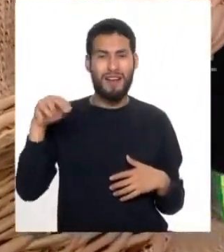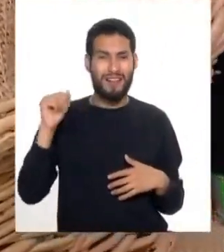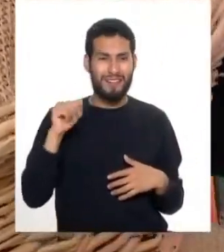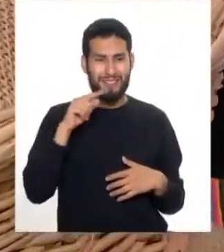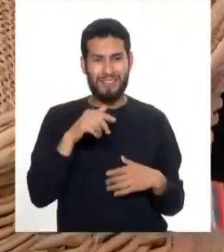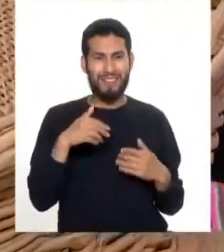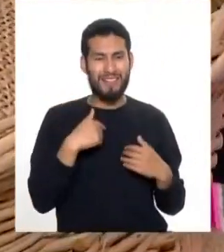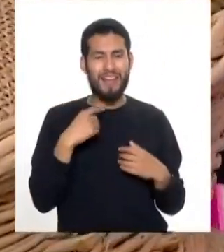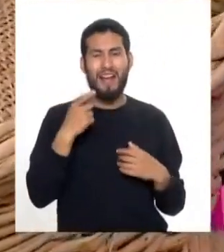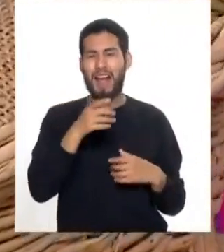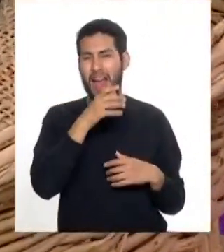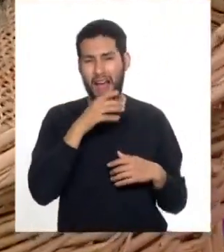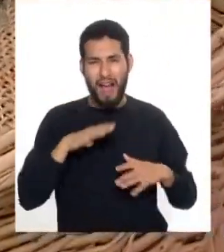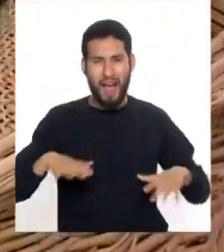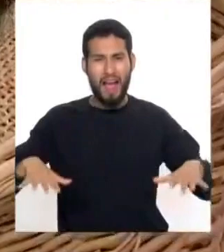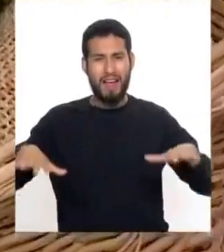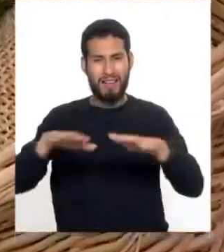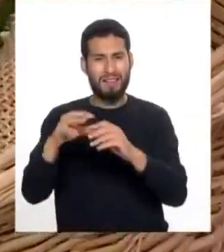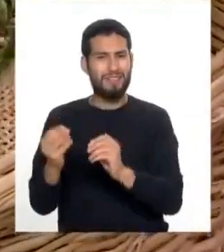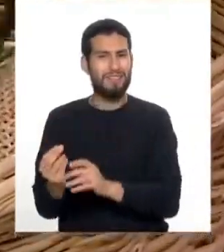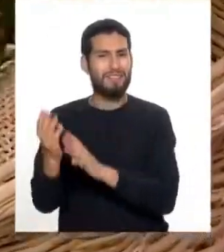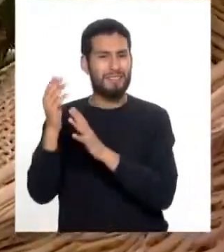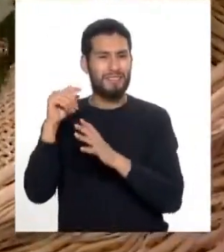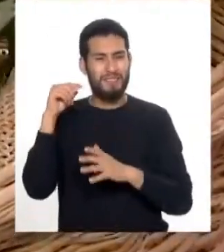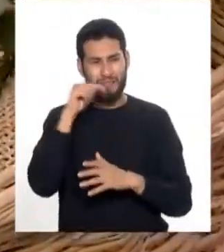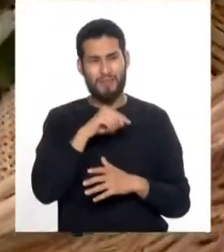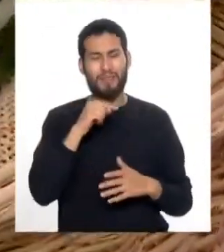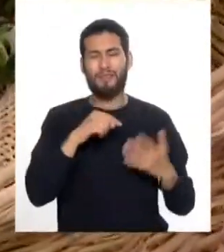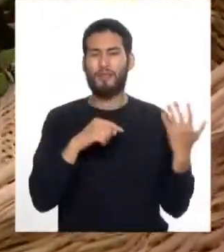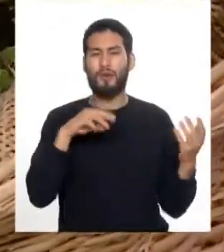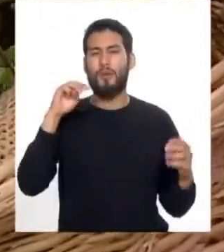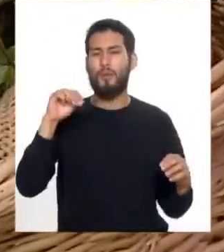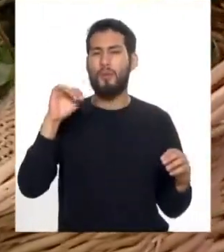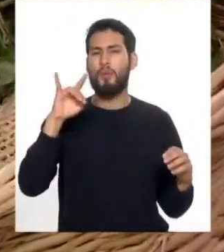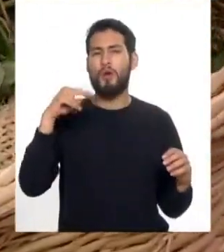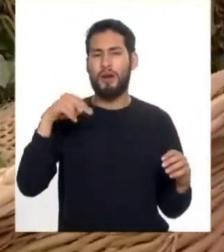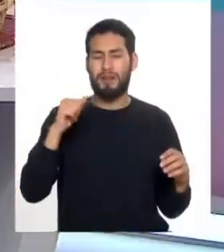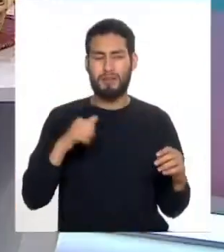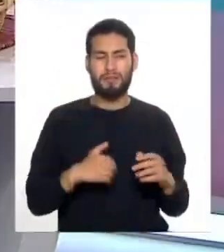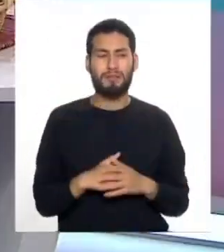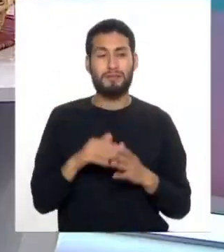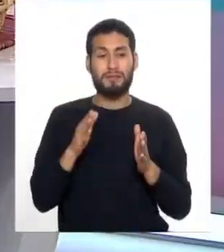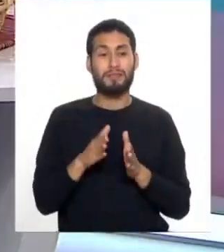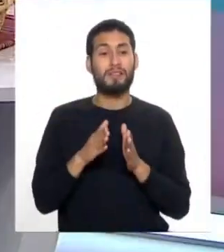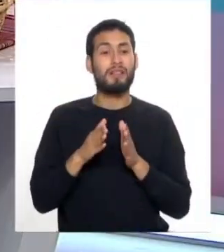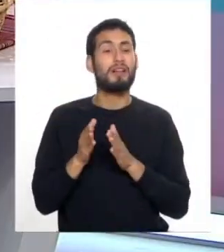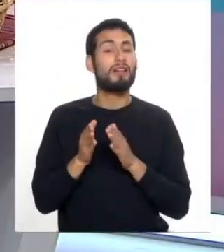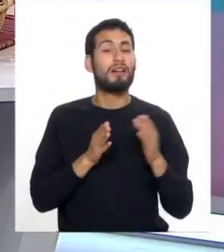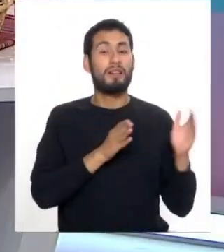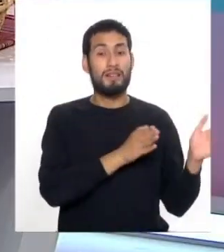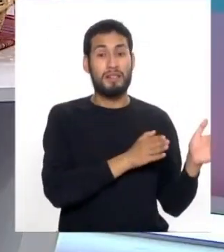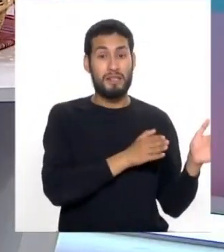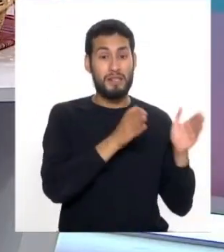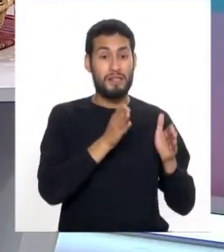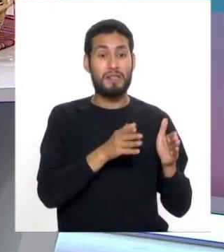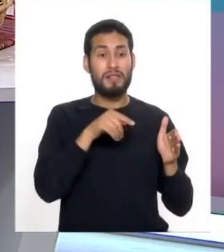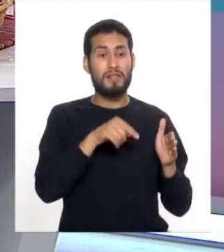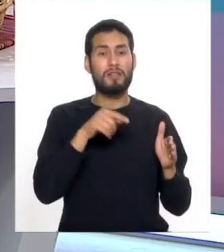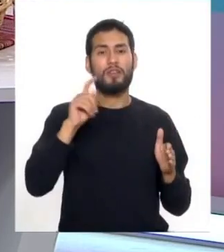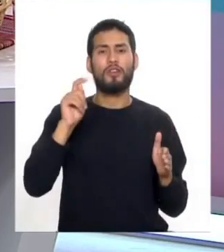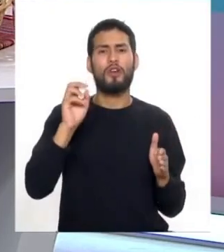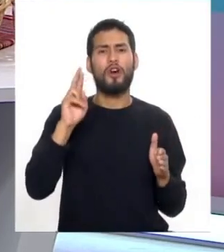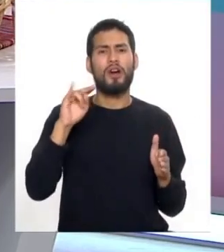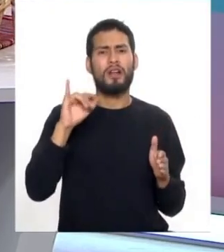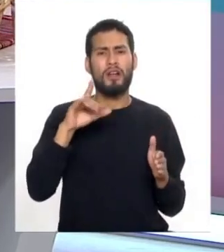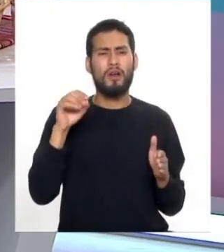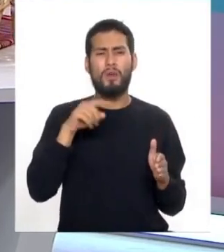ellos tienen en sus chacras en sus caminos aquí está la muña por este lado tenemos alto millo el Timus Bulgaris que